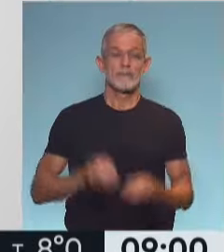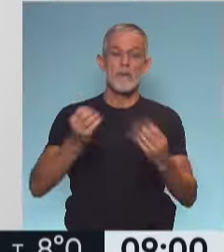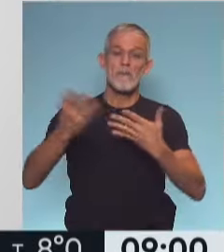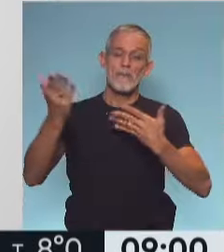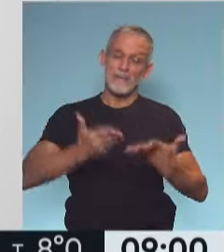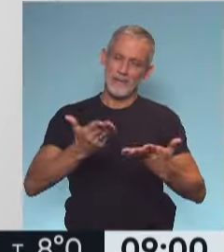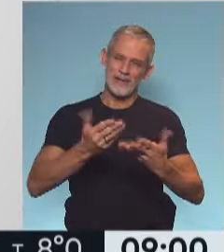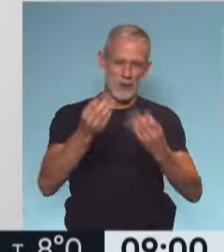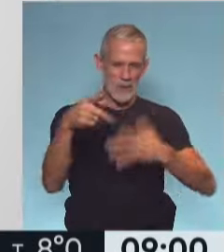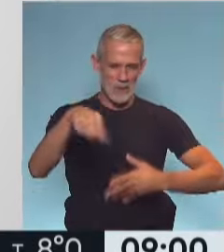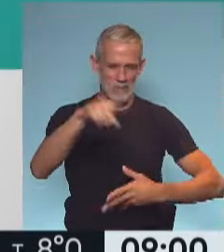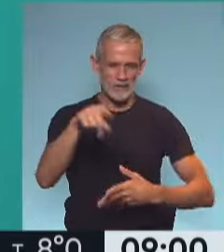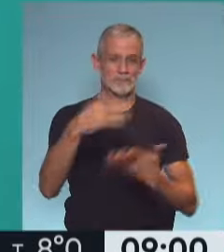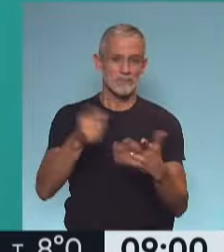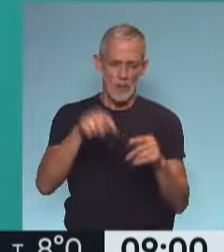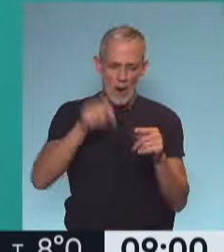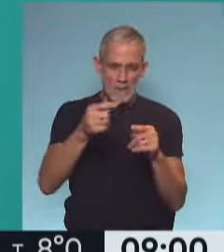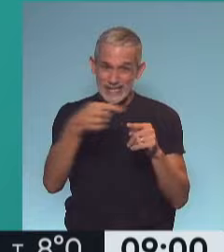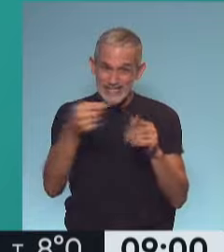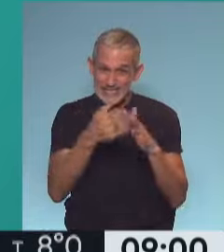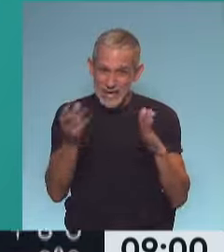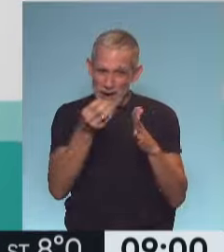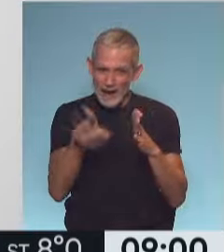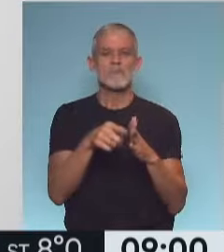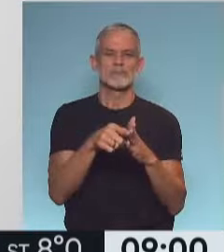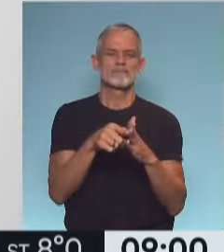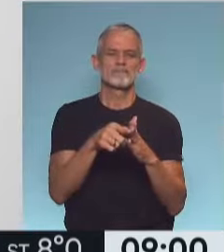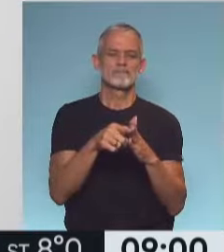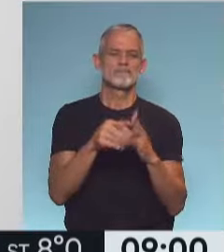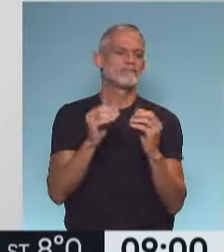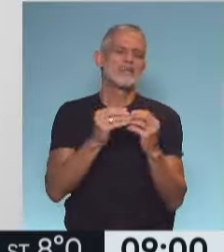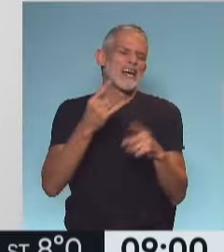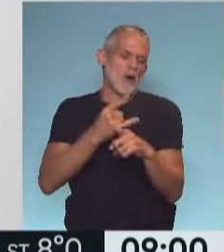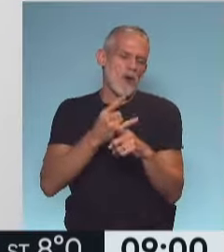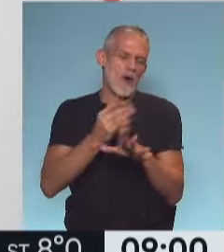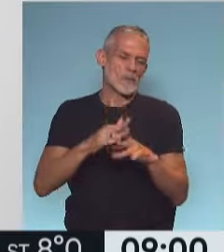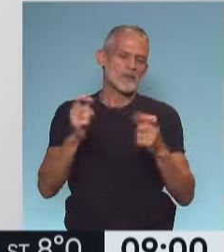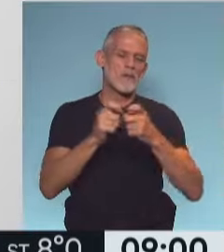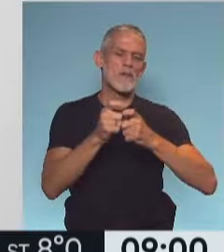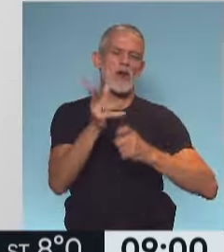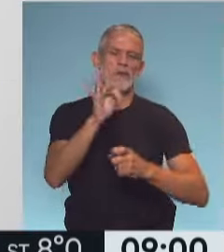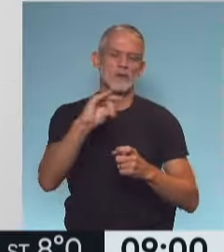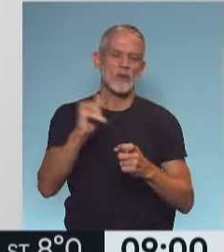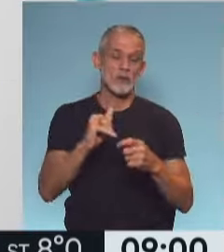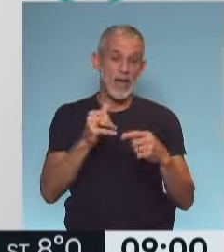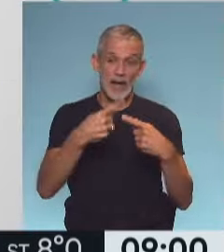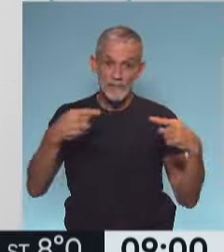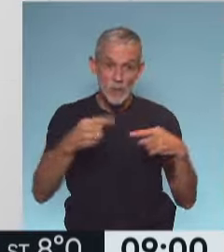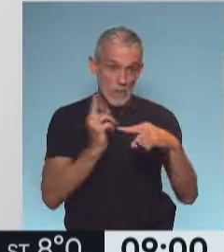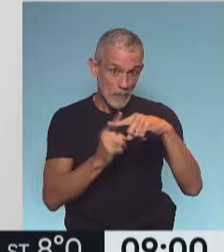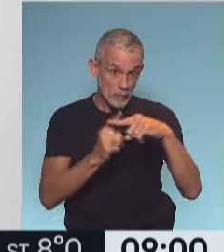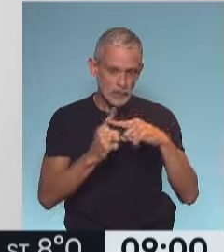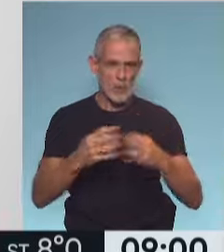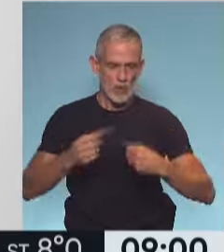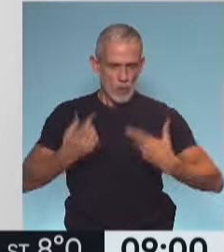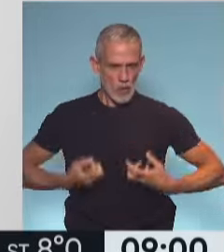Bienvenidos, ¿cómo les va? Ponemos play a esta semana. Comenzamos con, por supuesto, nuestro programa diario y con el dato positivo que nos da un poquito